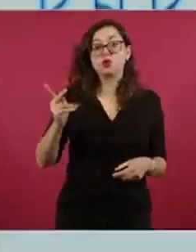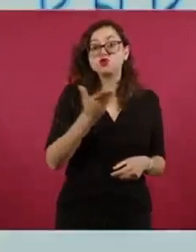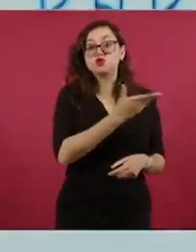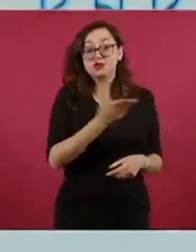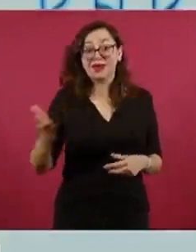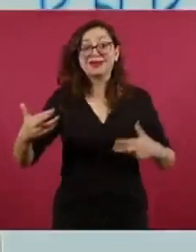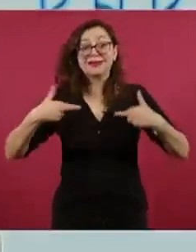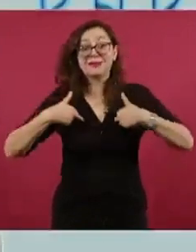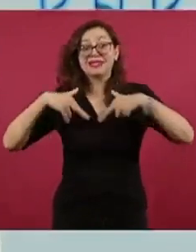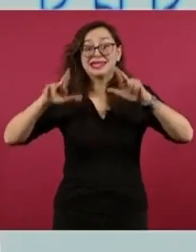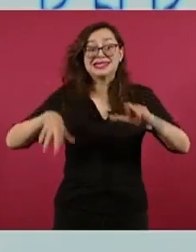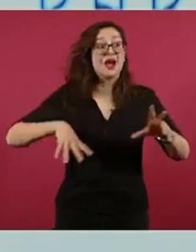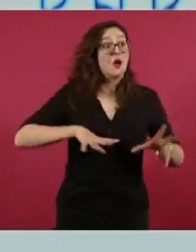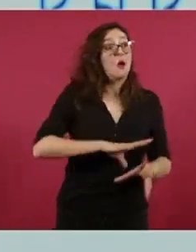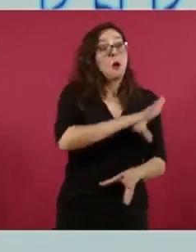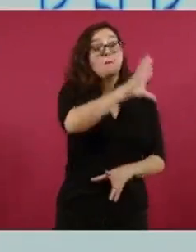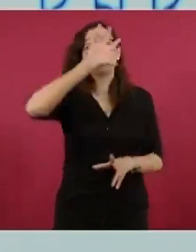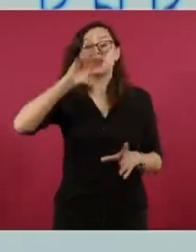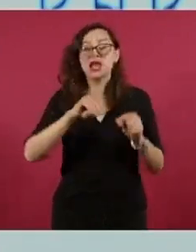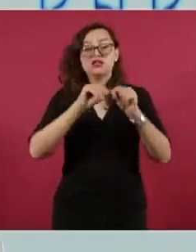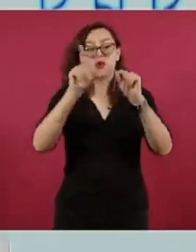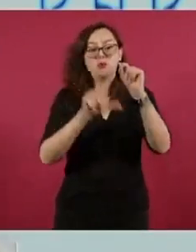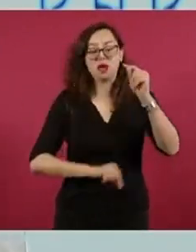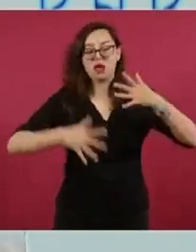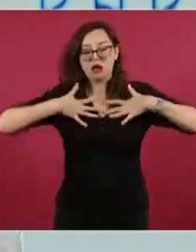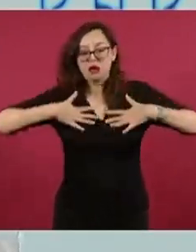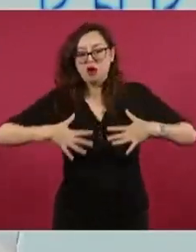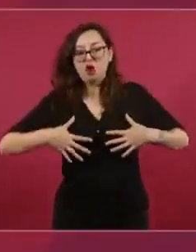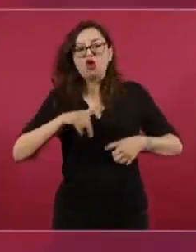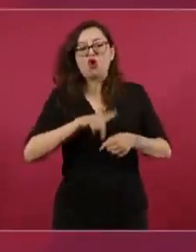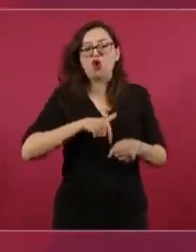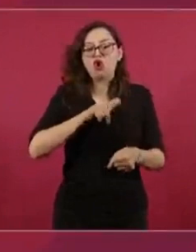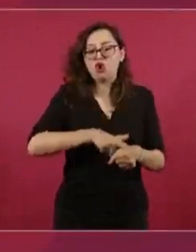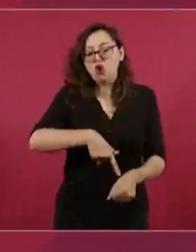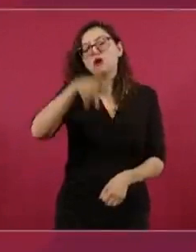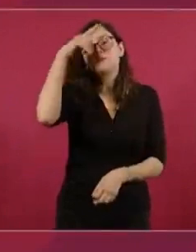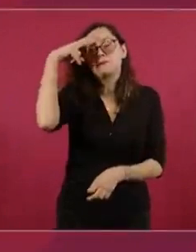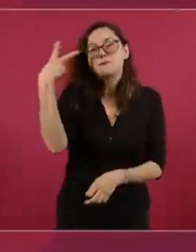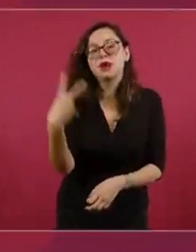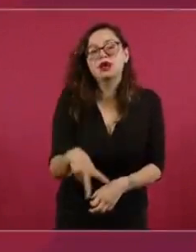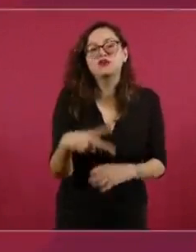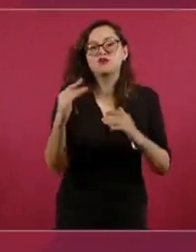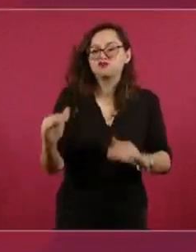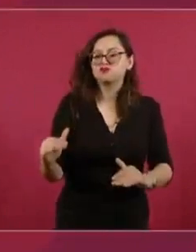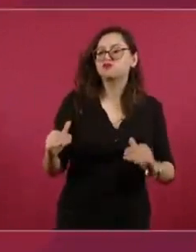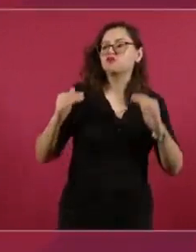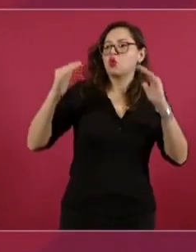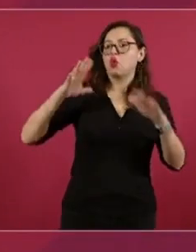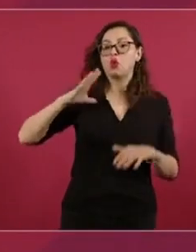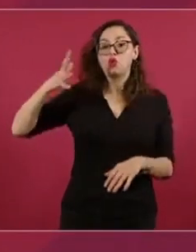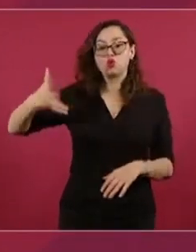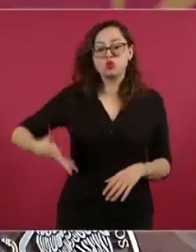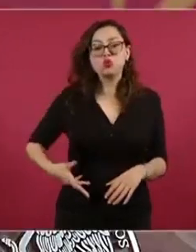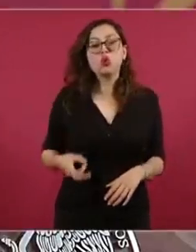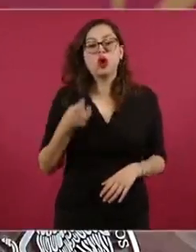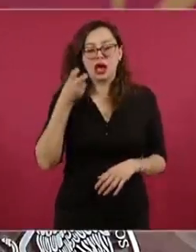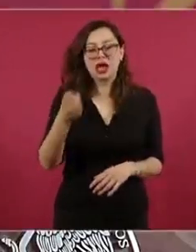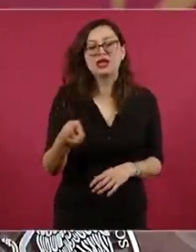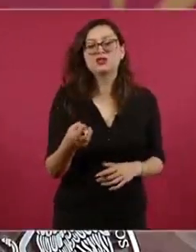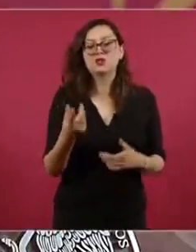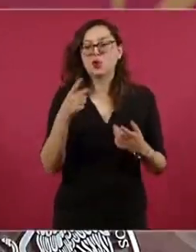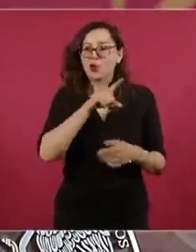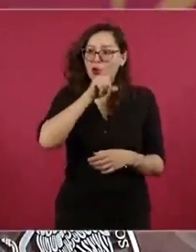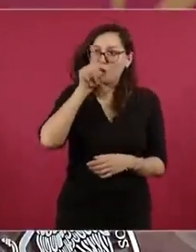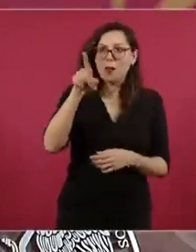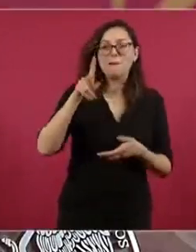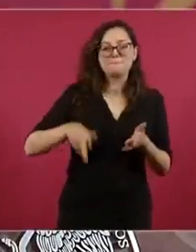representar a México, de portar los colores de México y de enaltecer los colores de México. Tuvimos el honor de poder cantar el